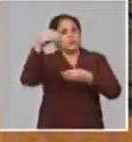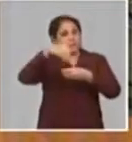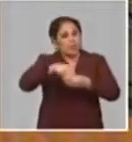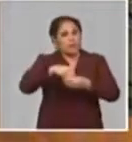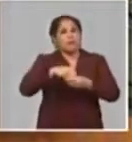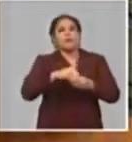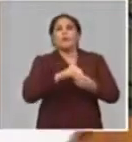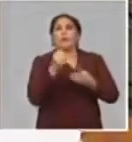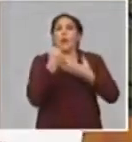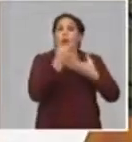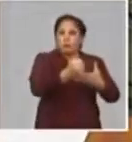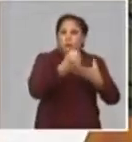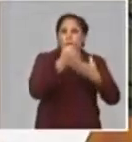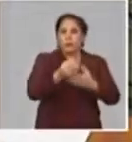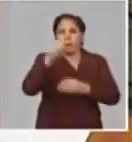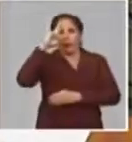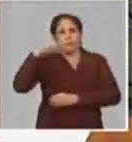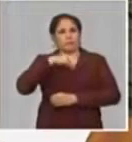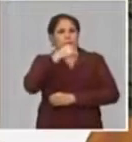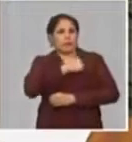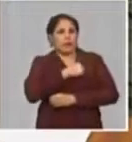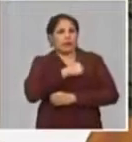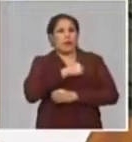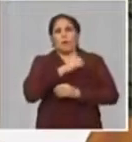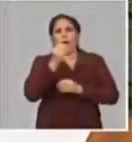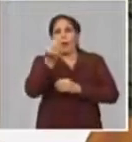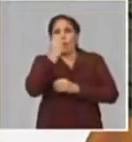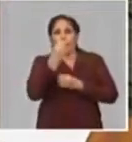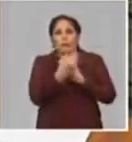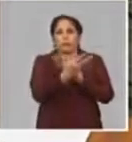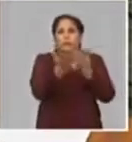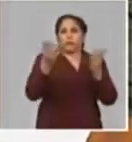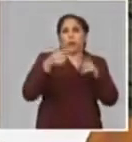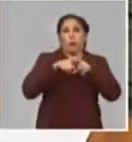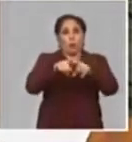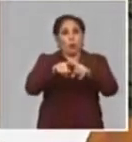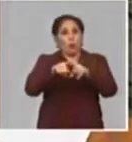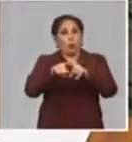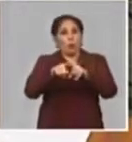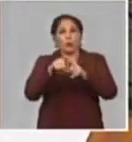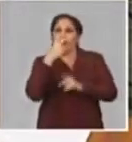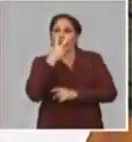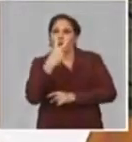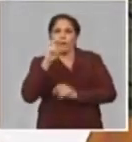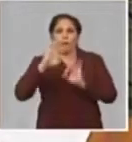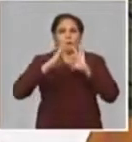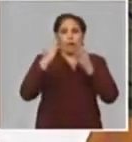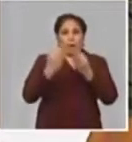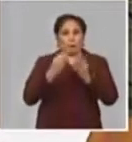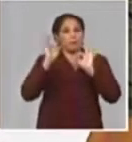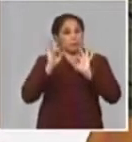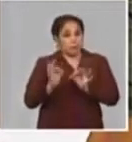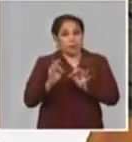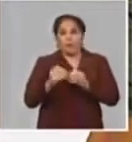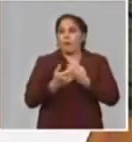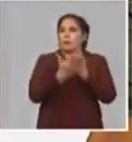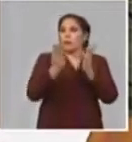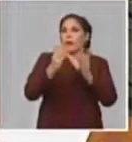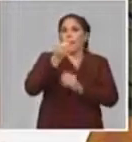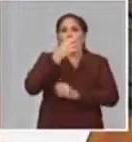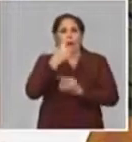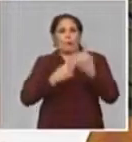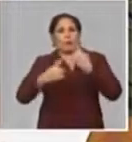a esas pesquisas en la distribución de los alimentos de conjunto con el sistema de atención a las familias y también la distribución de los